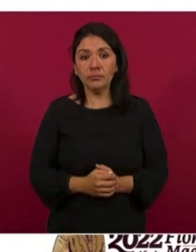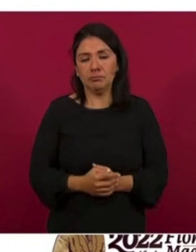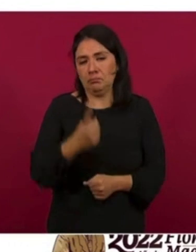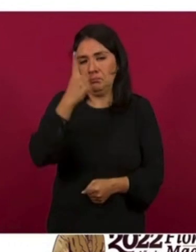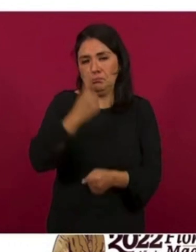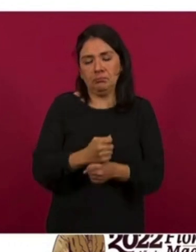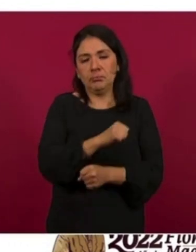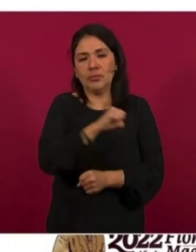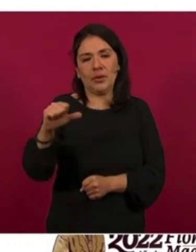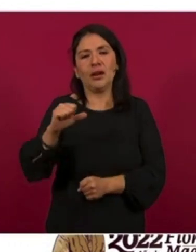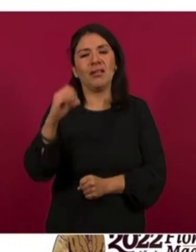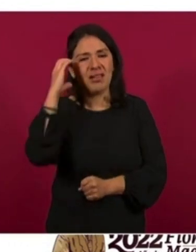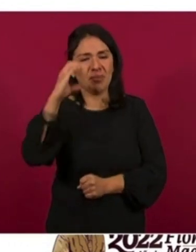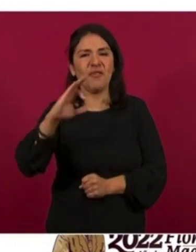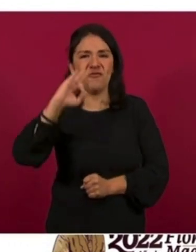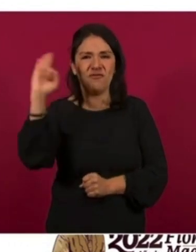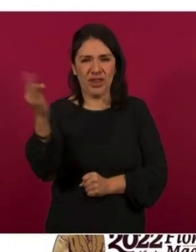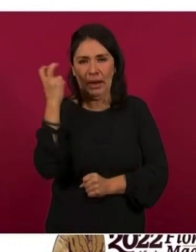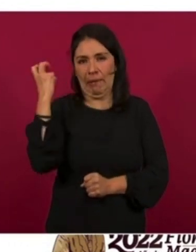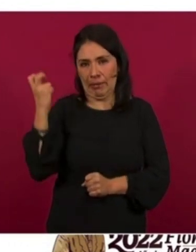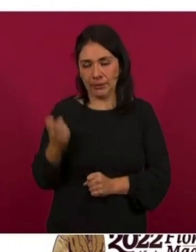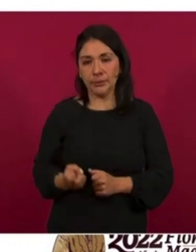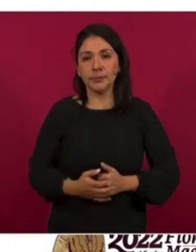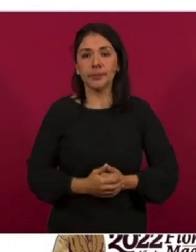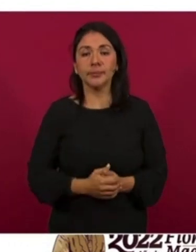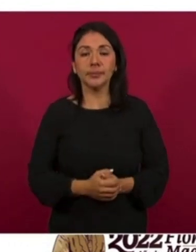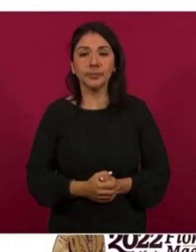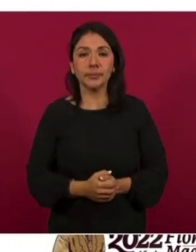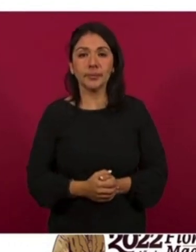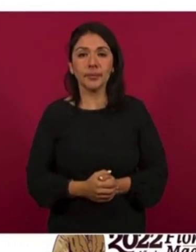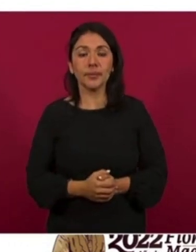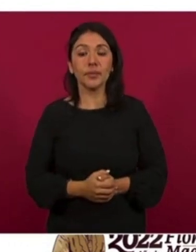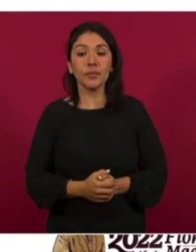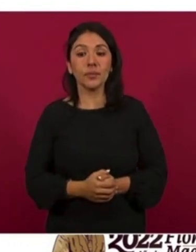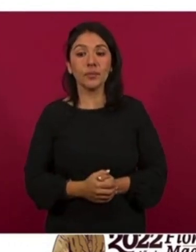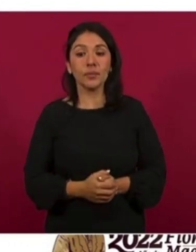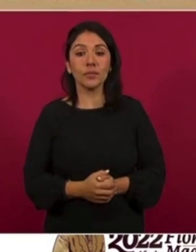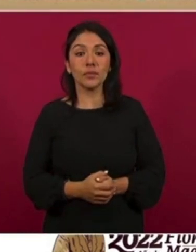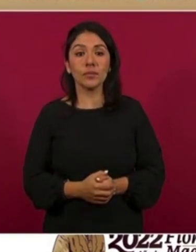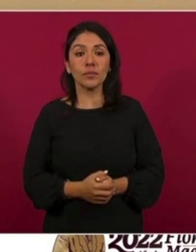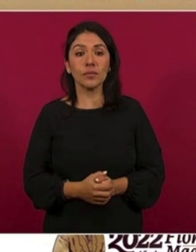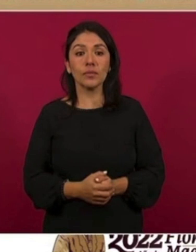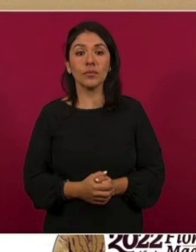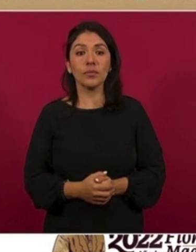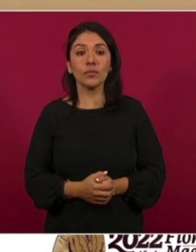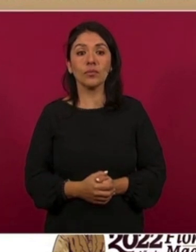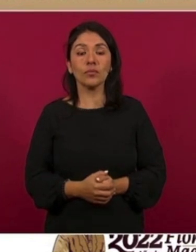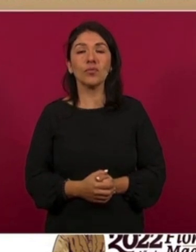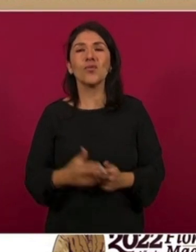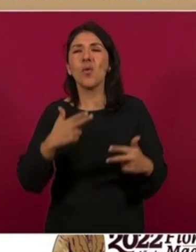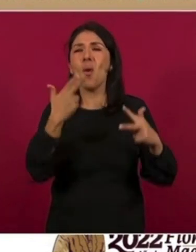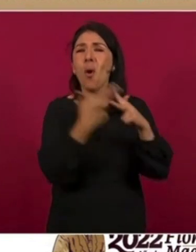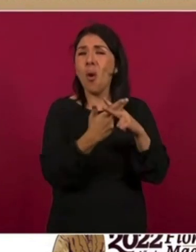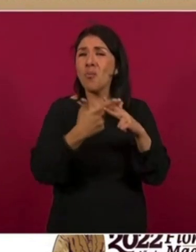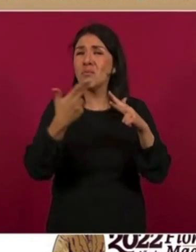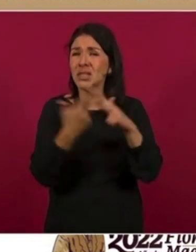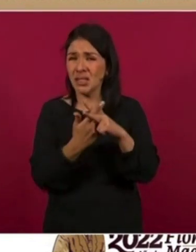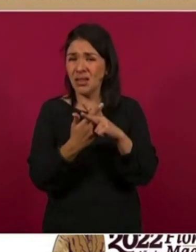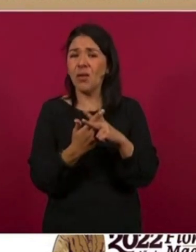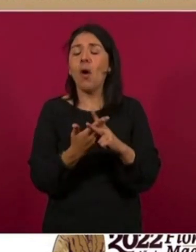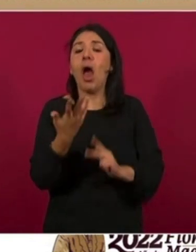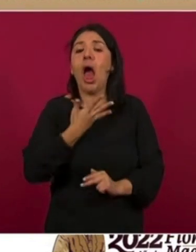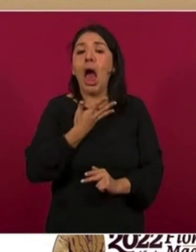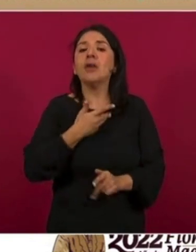delitos federales. Adelante. En relación con el homicidio doloso,